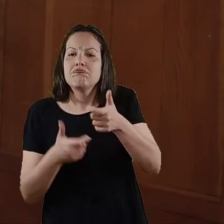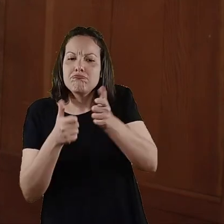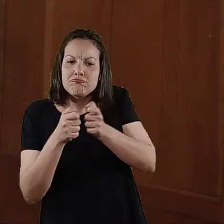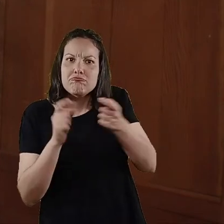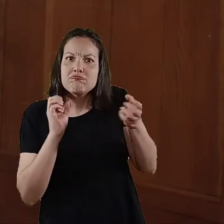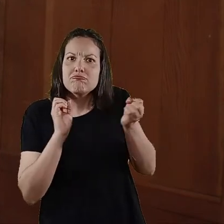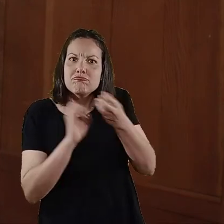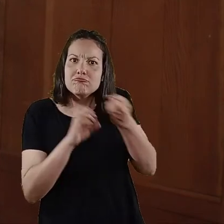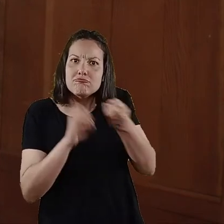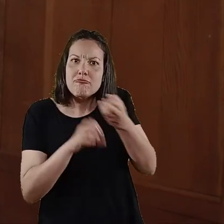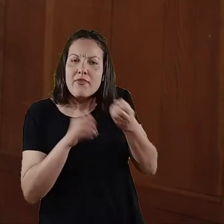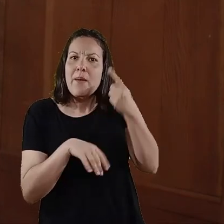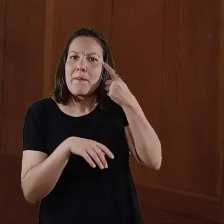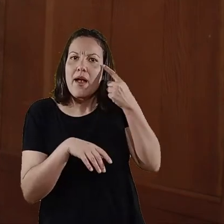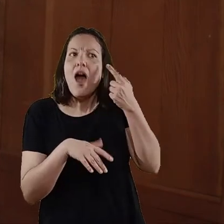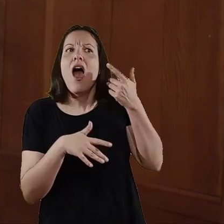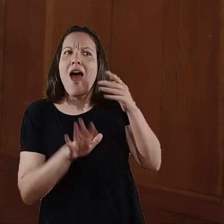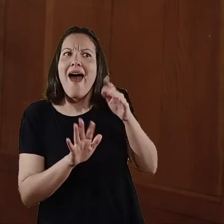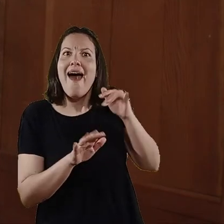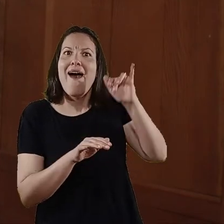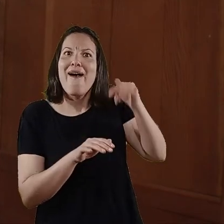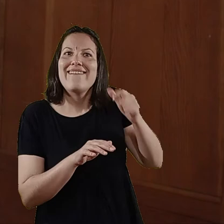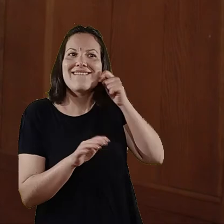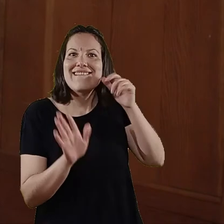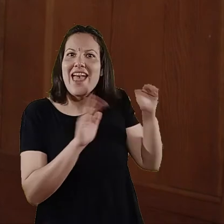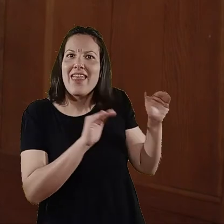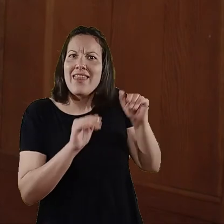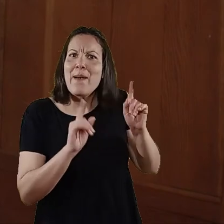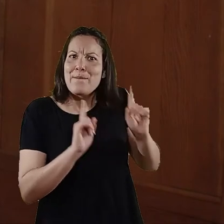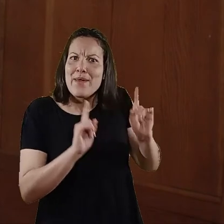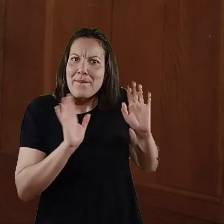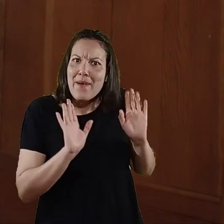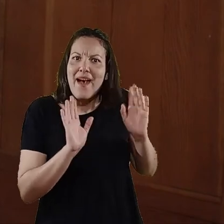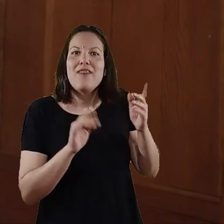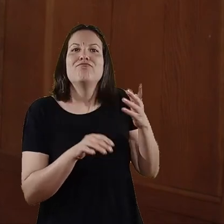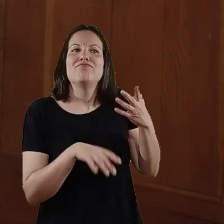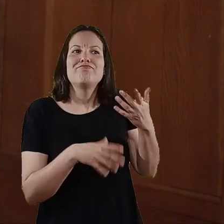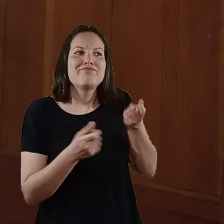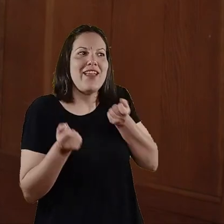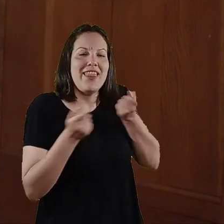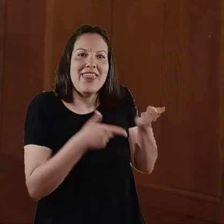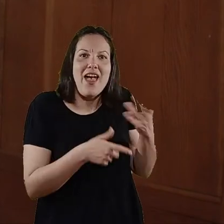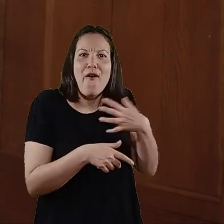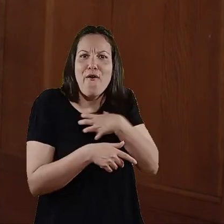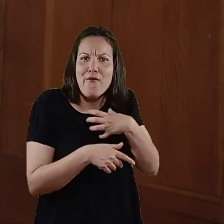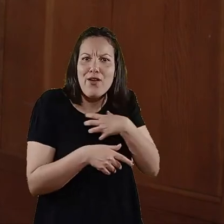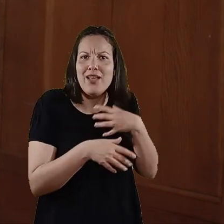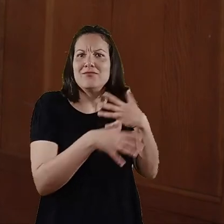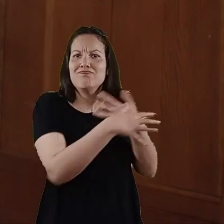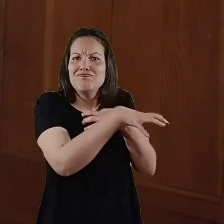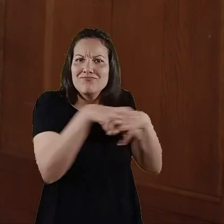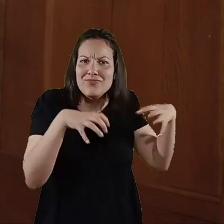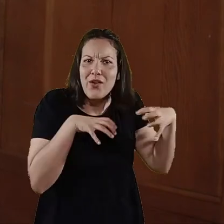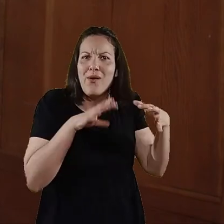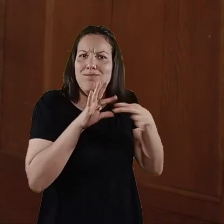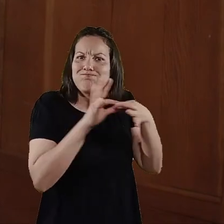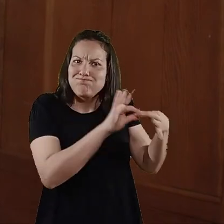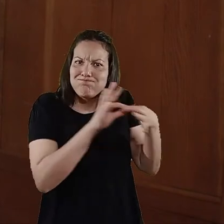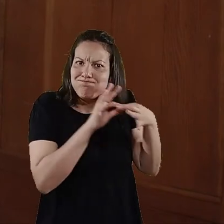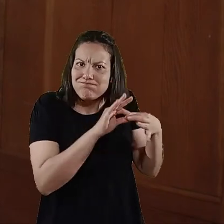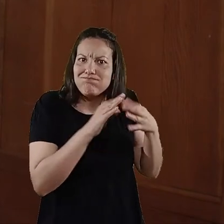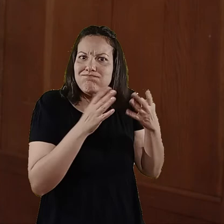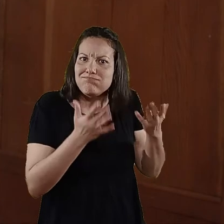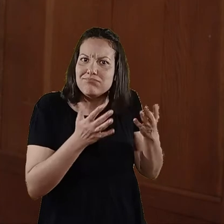dispositivo, crea que es de la misma edad y poder generar esa confianza emocional, esa empatía.